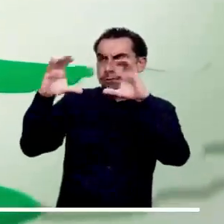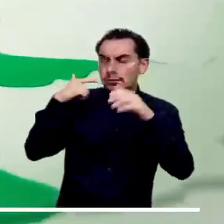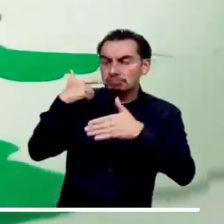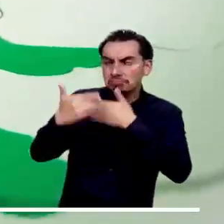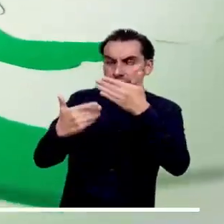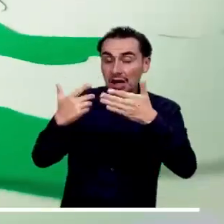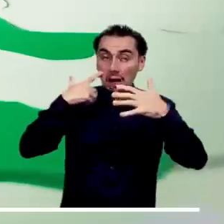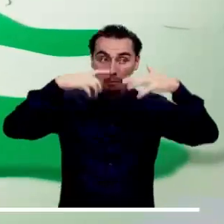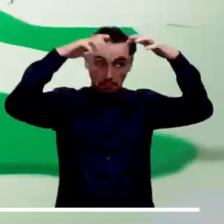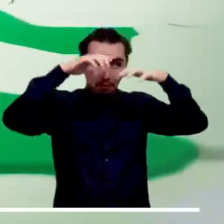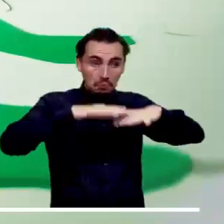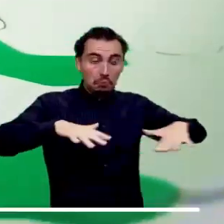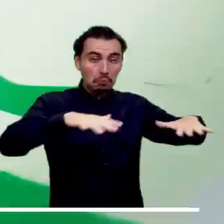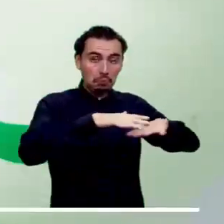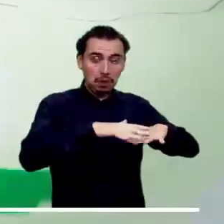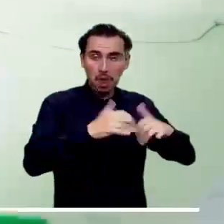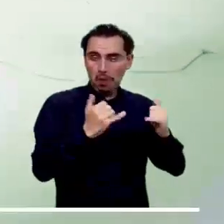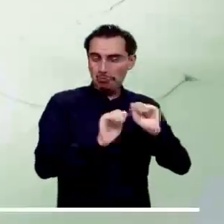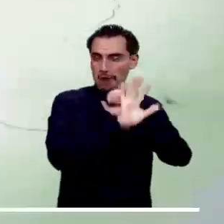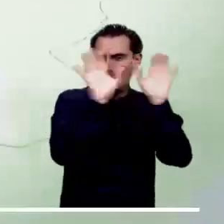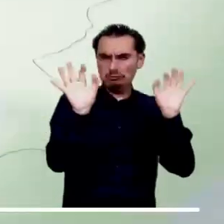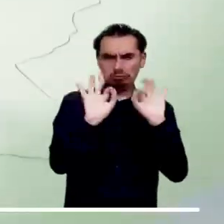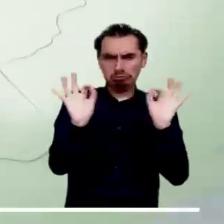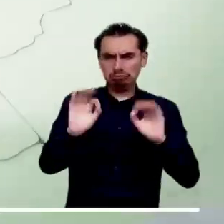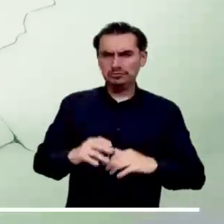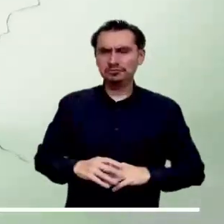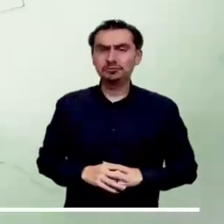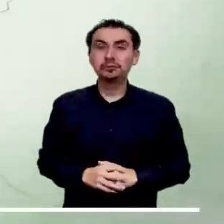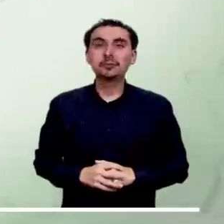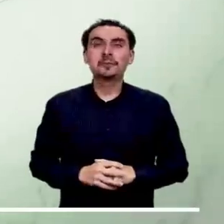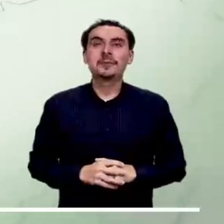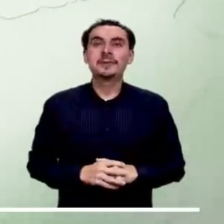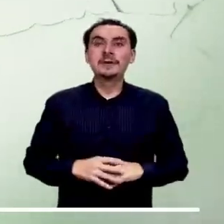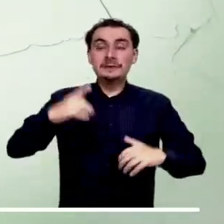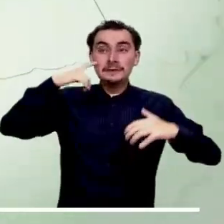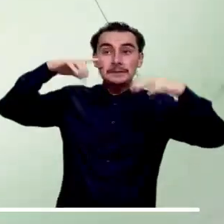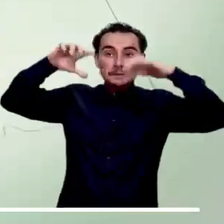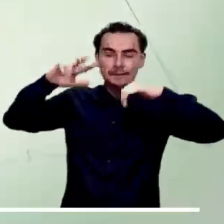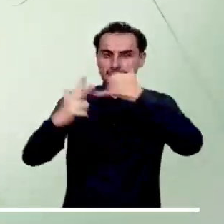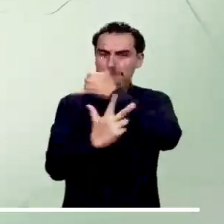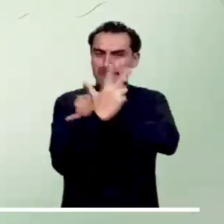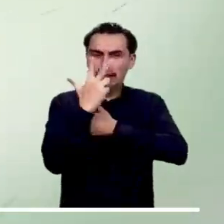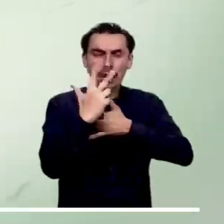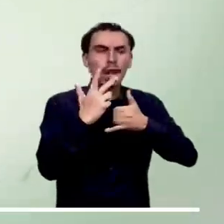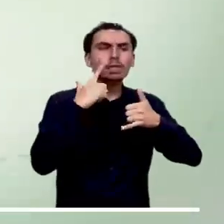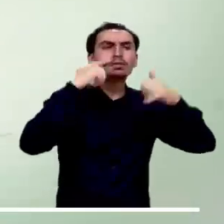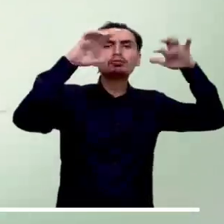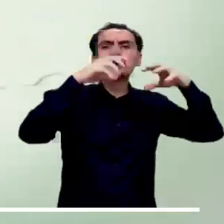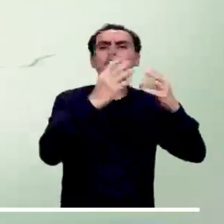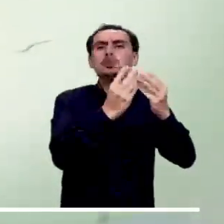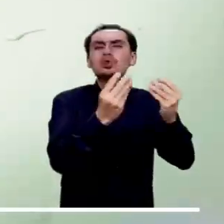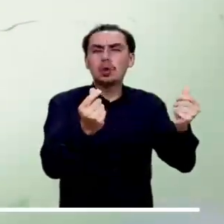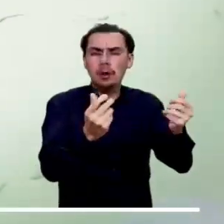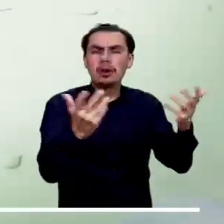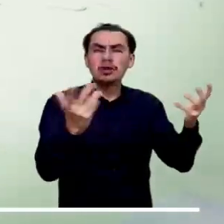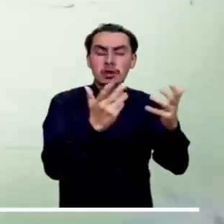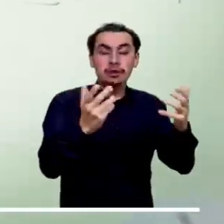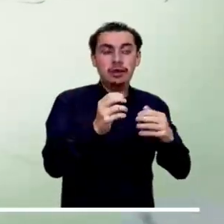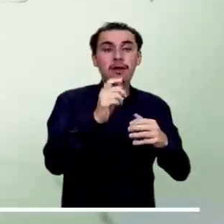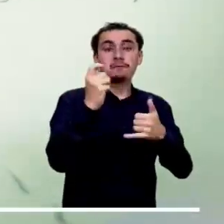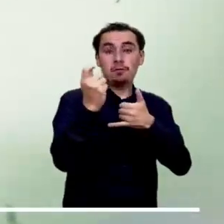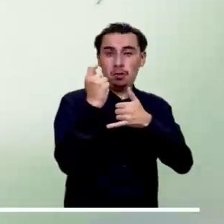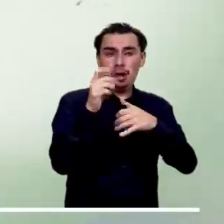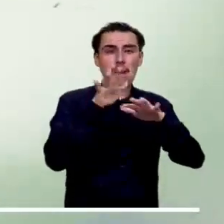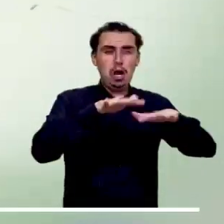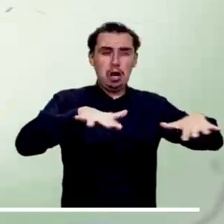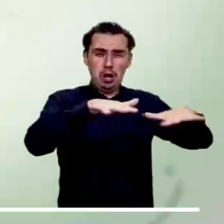durante la mañana. Las precipitaciones andinas serían ligeras y se concentrarían en el oriente de Boyacá, sur de norte